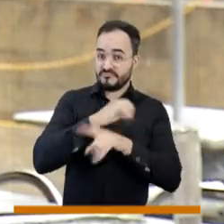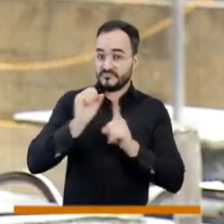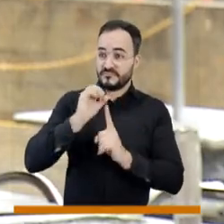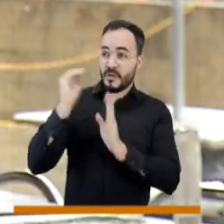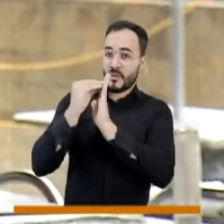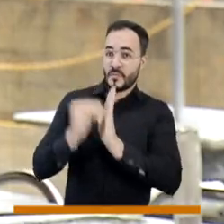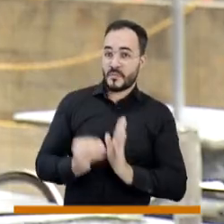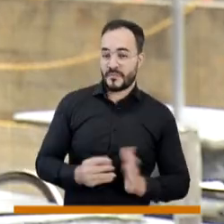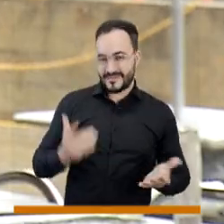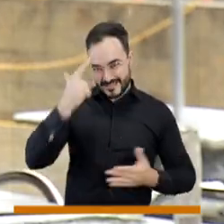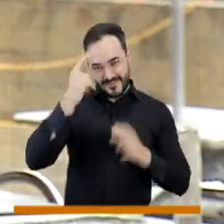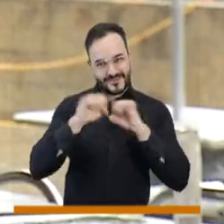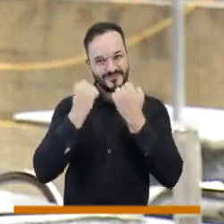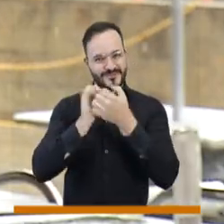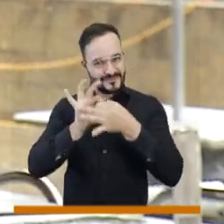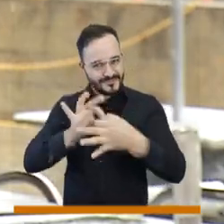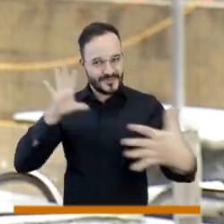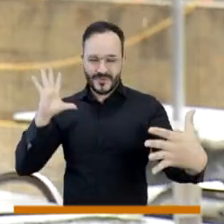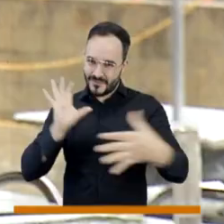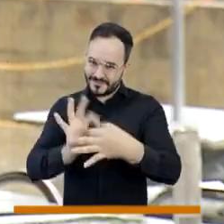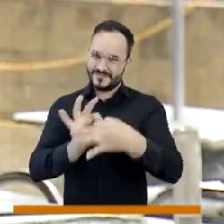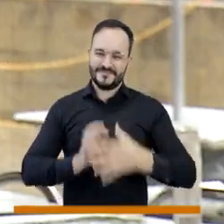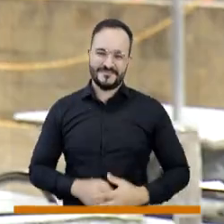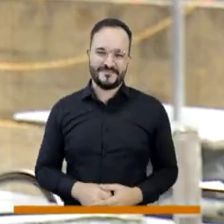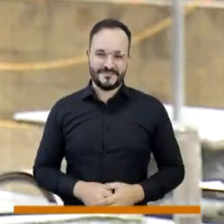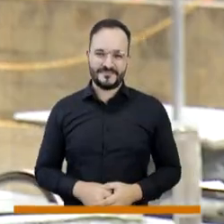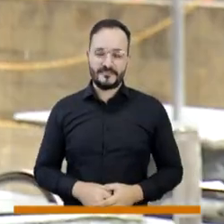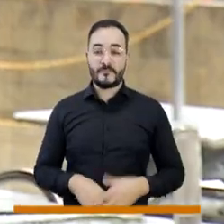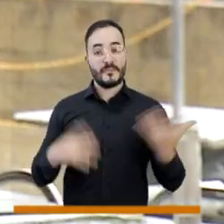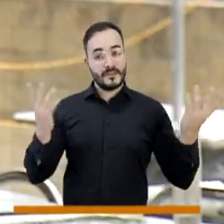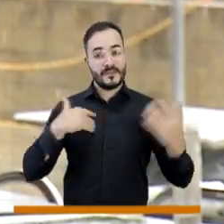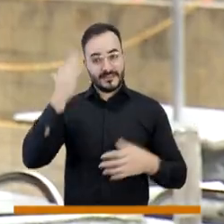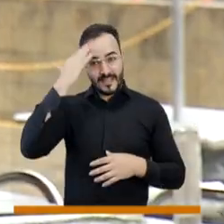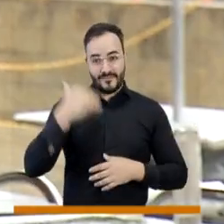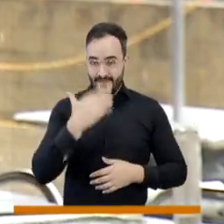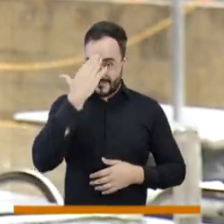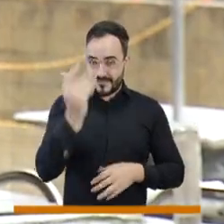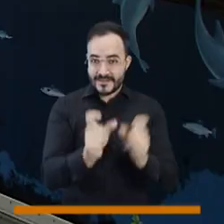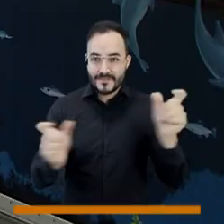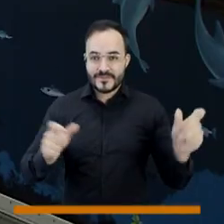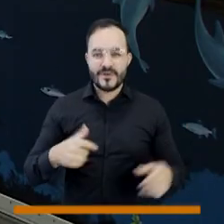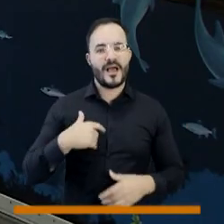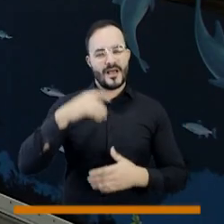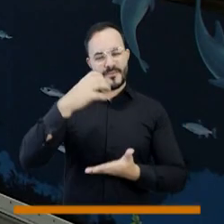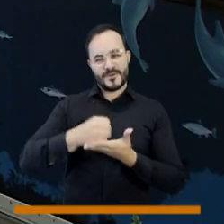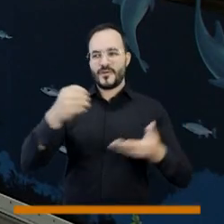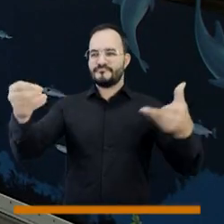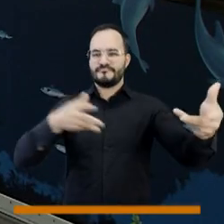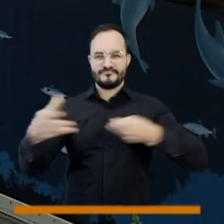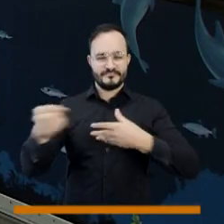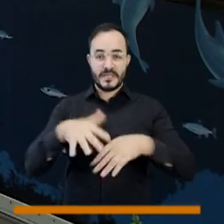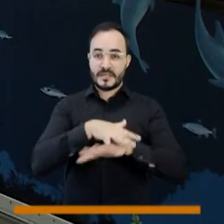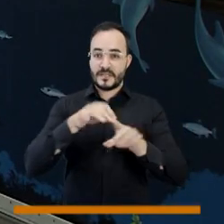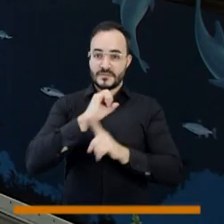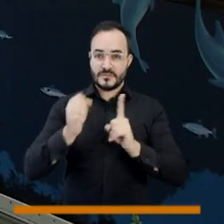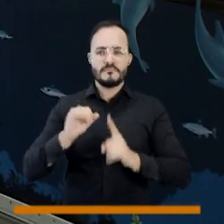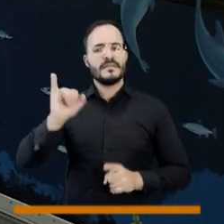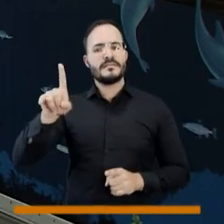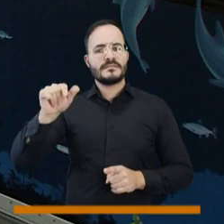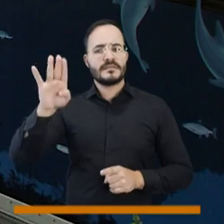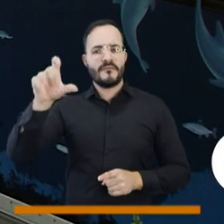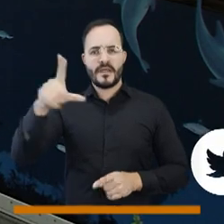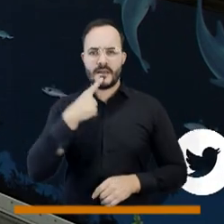supuesto también atendiendo las inquietudes en las redes sociales, porque el consejo somos tú y yo. En De Frente a la Gente, la opinión de los